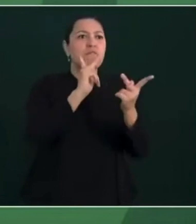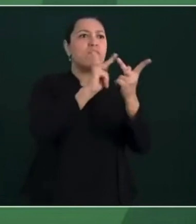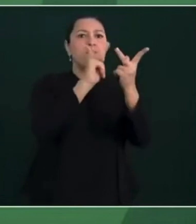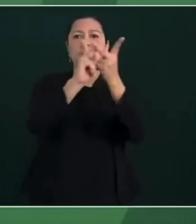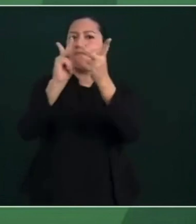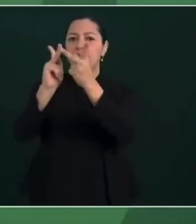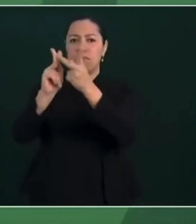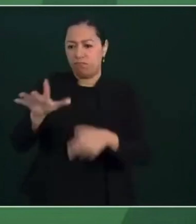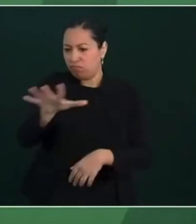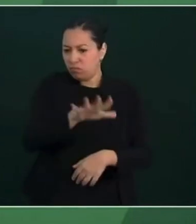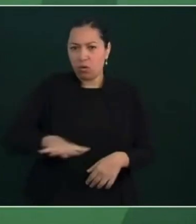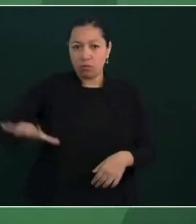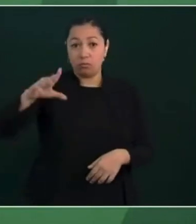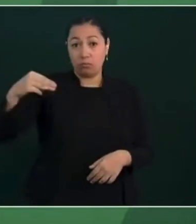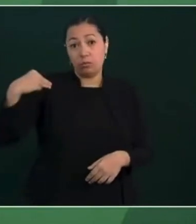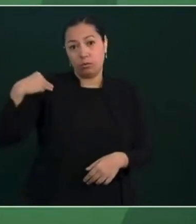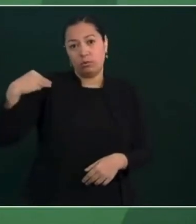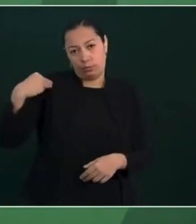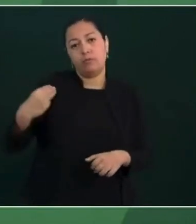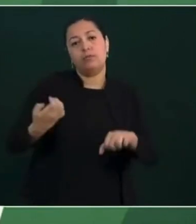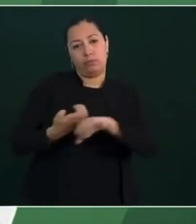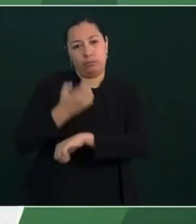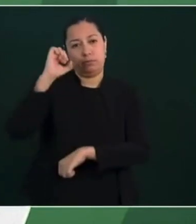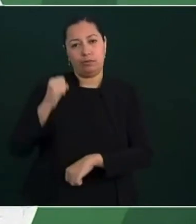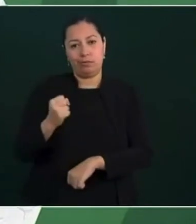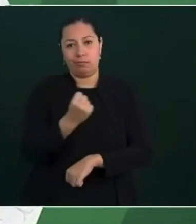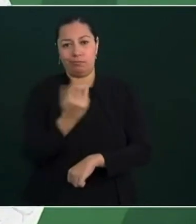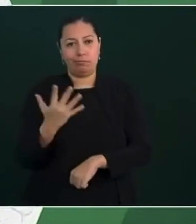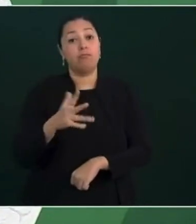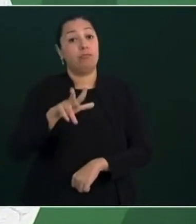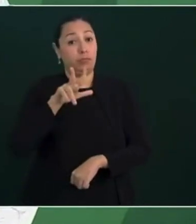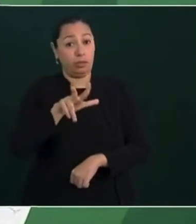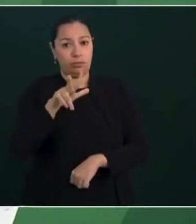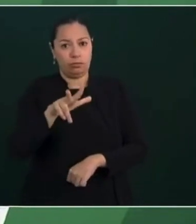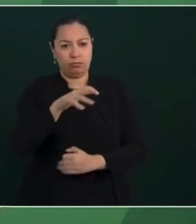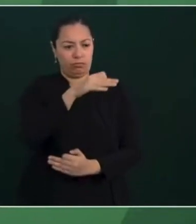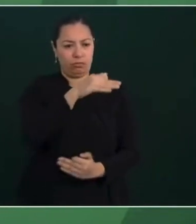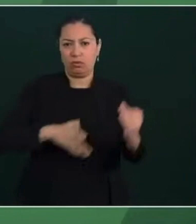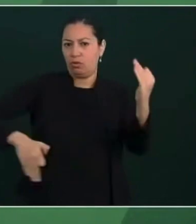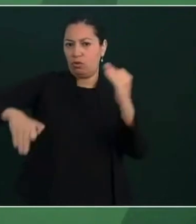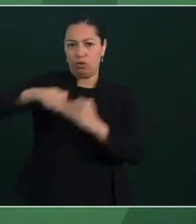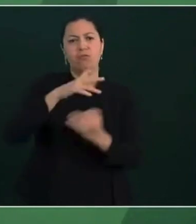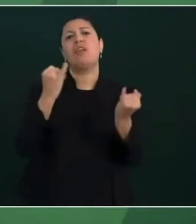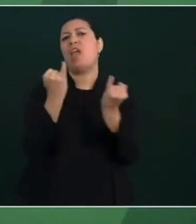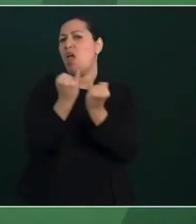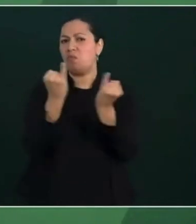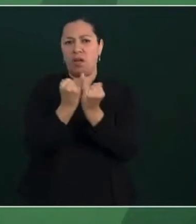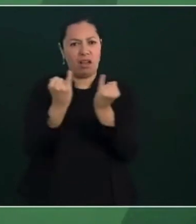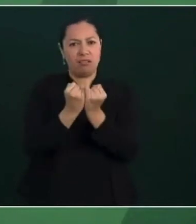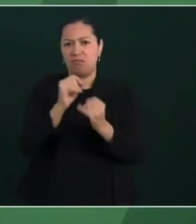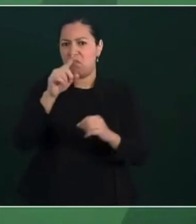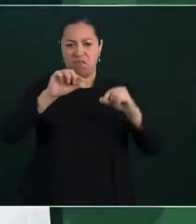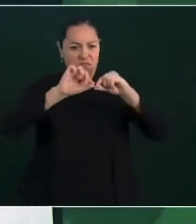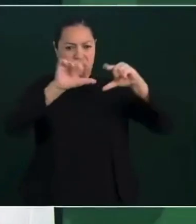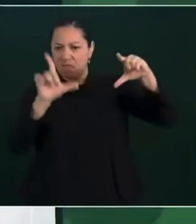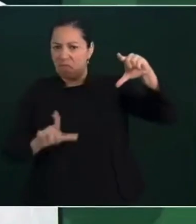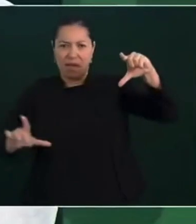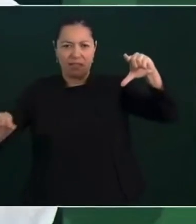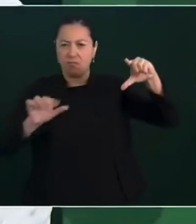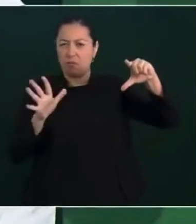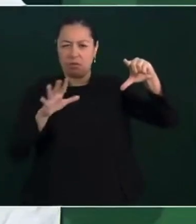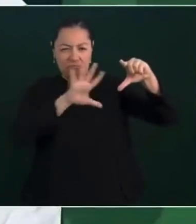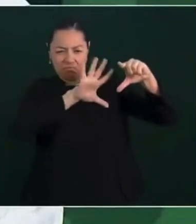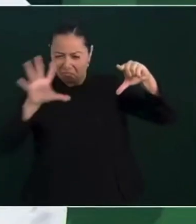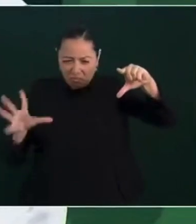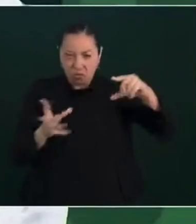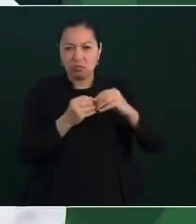Sinaloa y en todos los cerca de 250 municipios del país. Entonces,